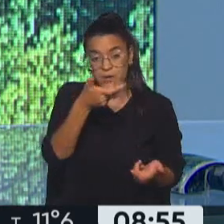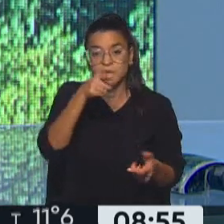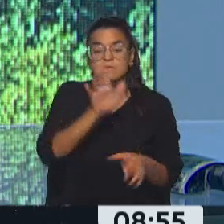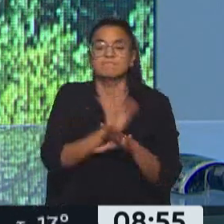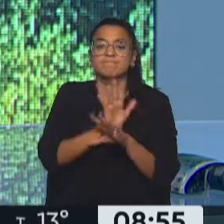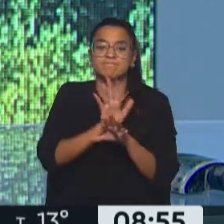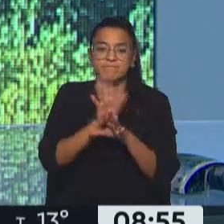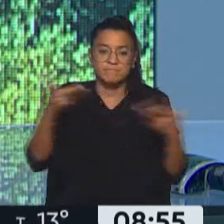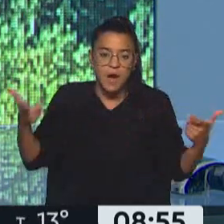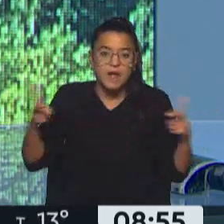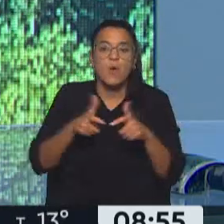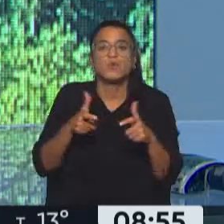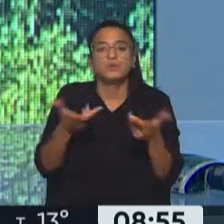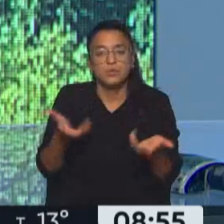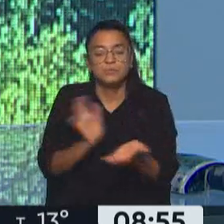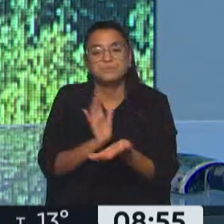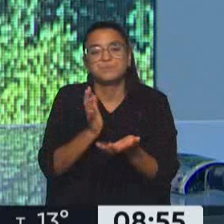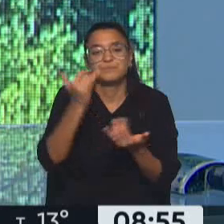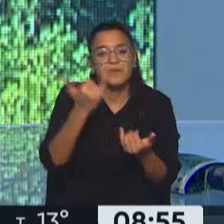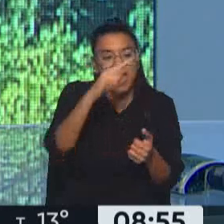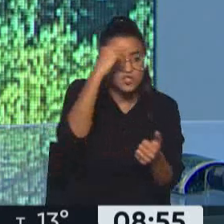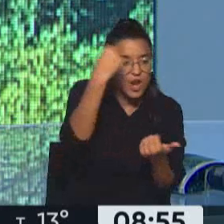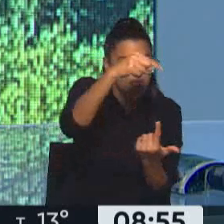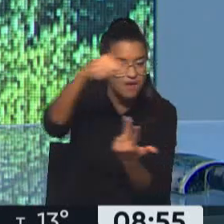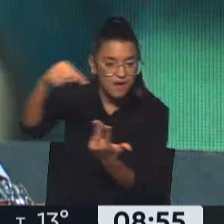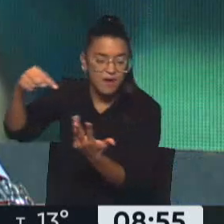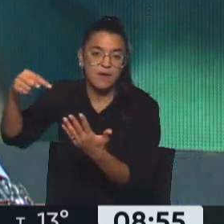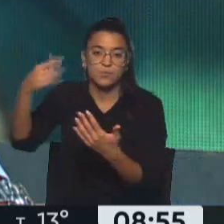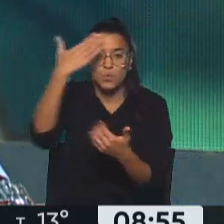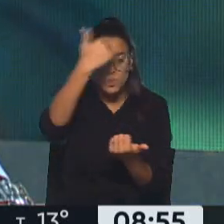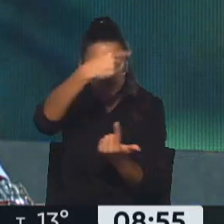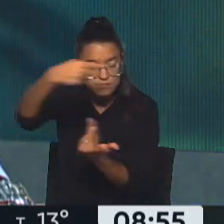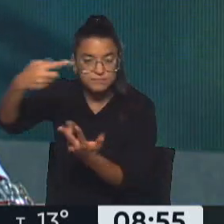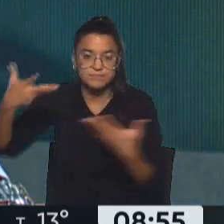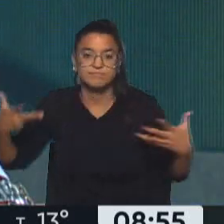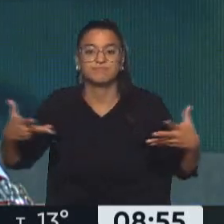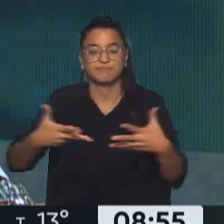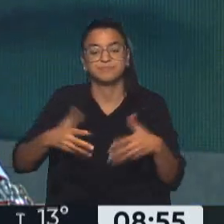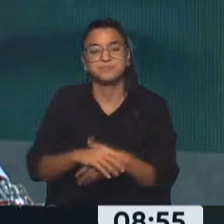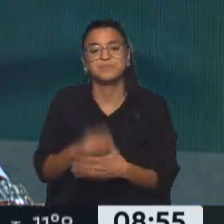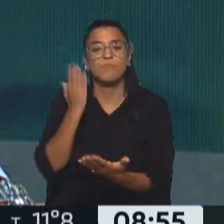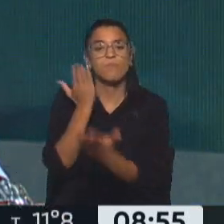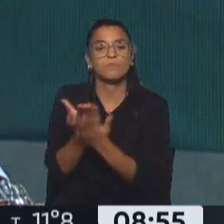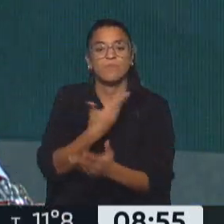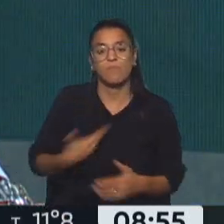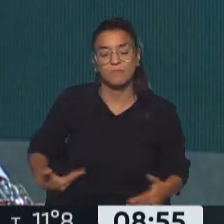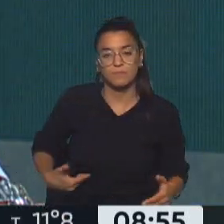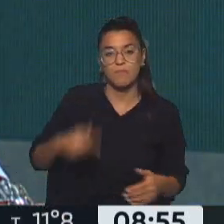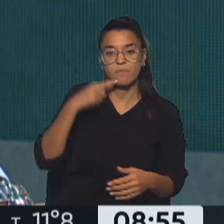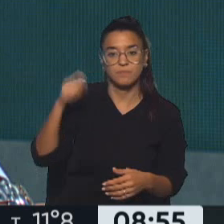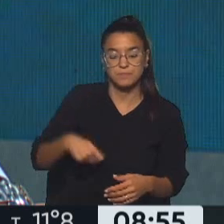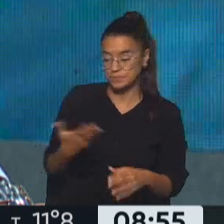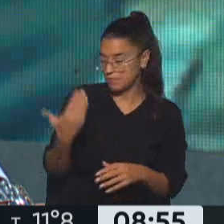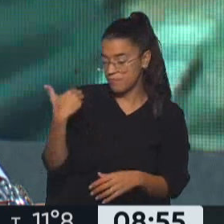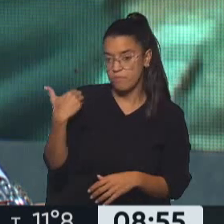símbolo de reunión de las distintas nacionalidades y etnias. A ver, una línea sobre el pedido de Zelensky de la